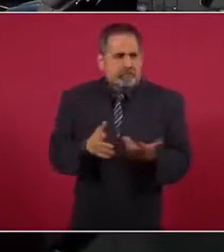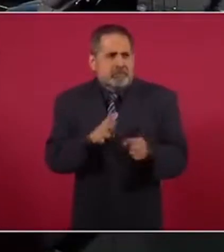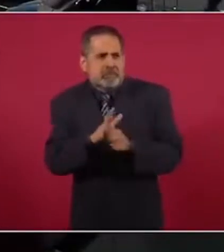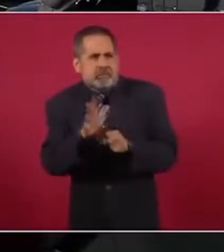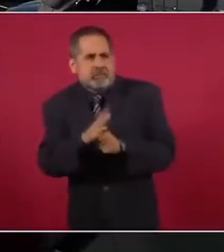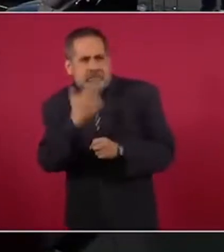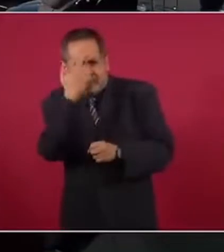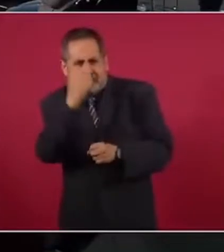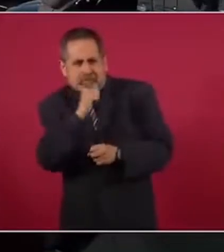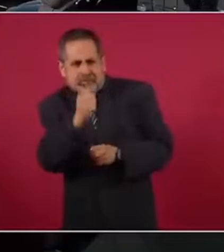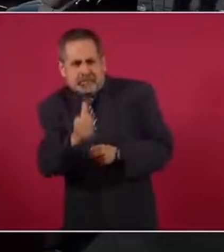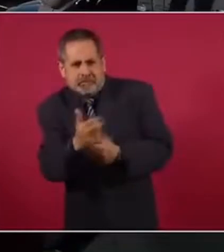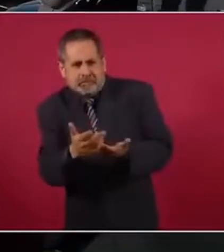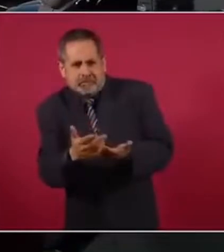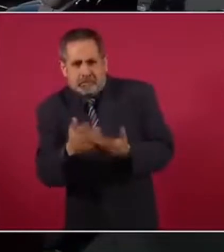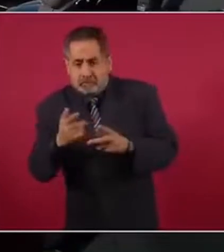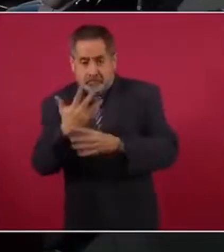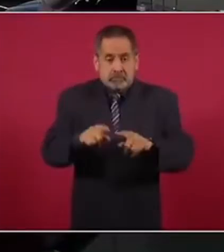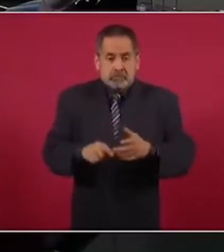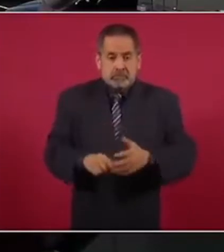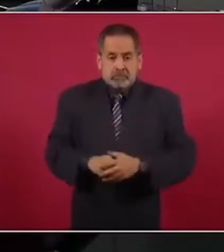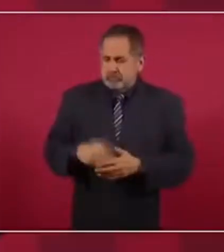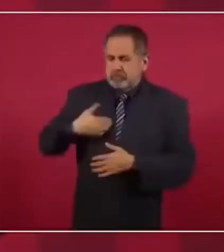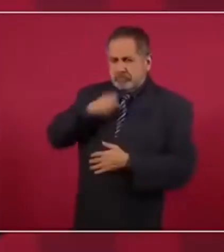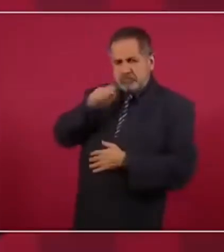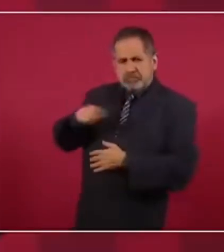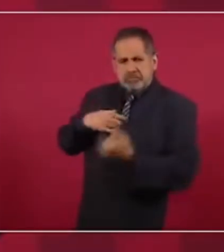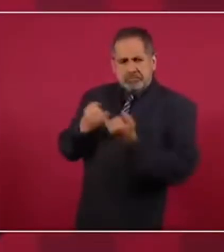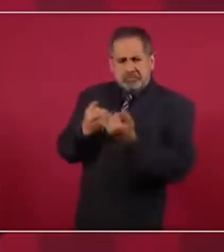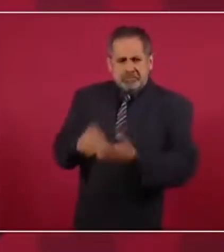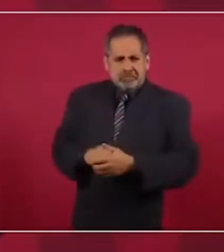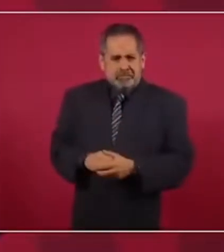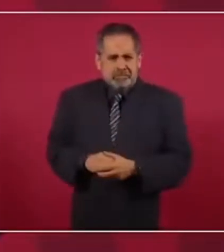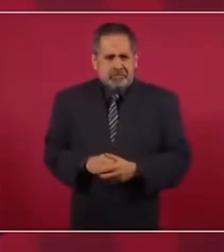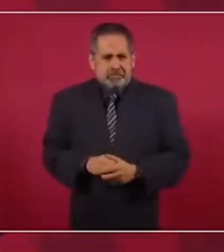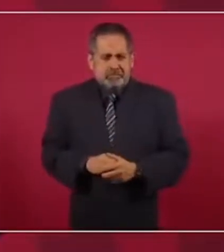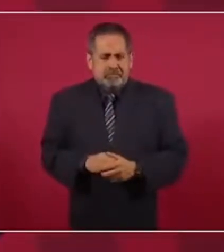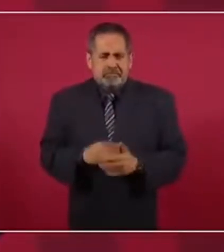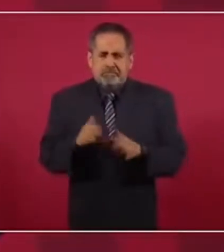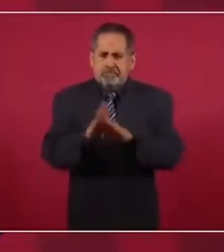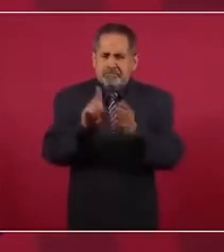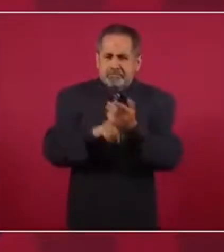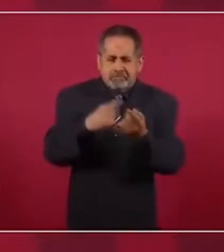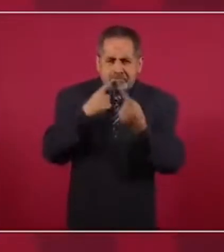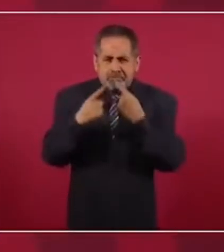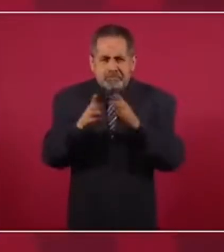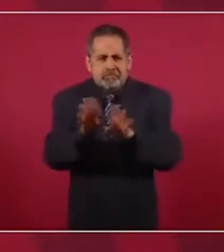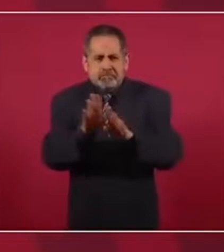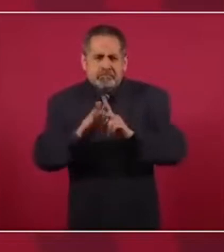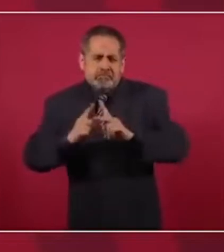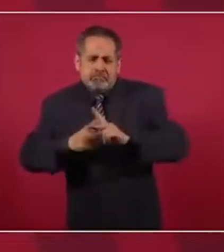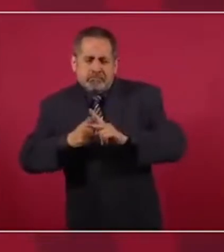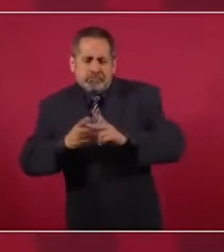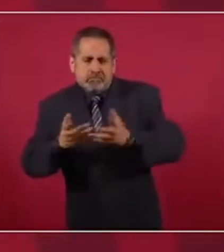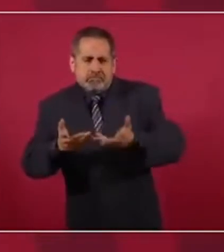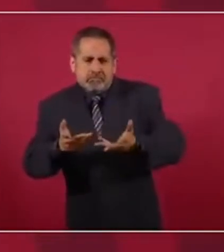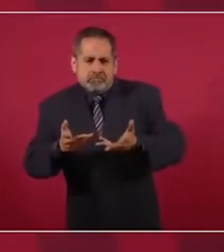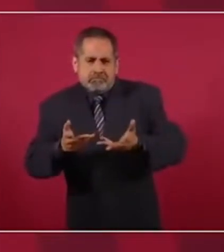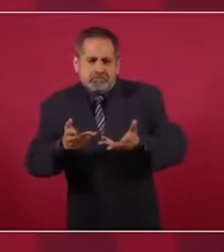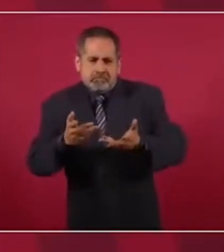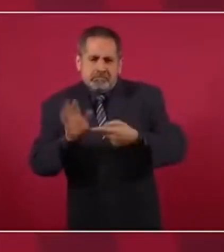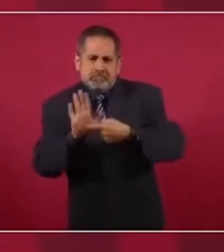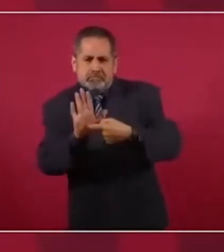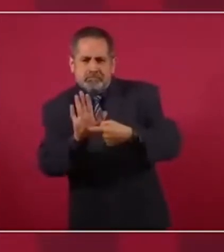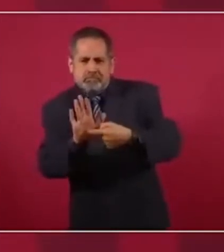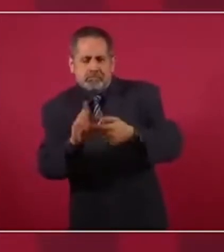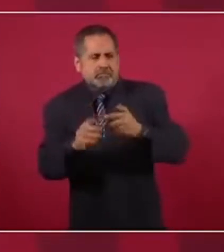parte no tengo razón? Estos son cifras de su gobierno. Son datos. Nada más es cosa de cómo los